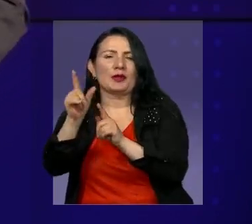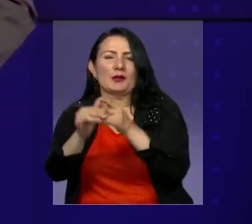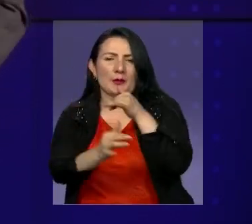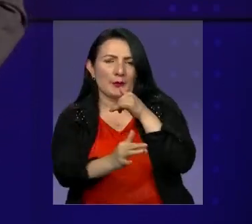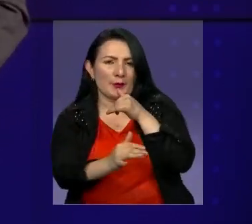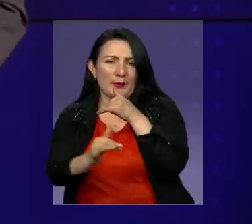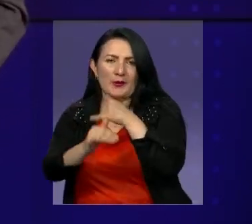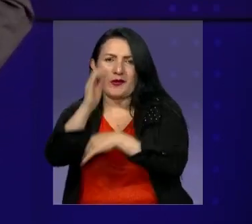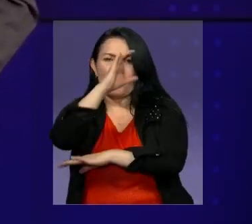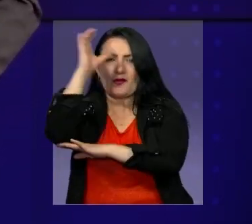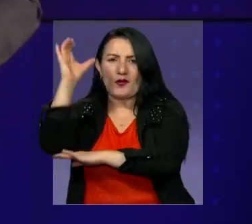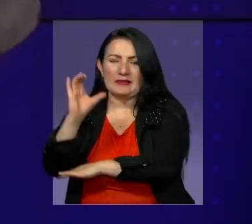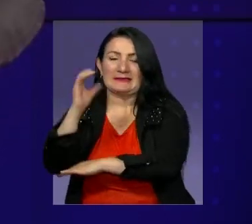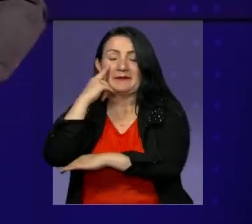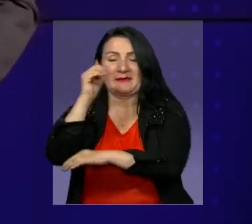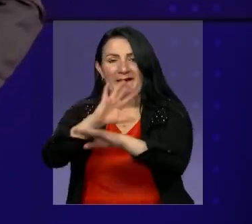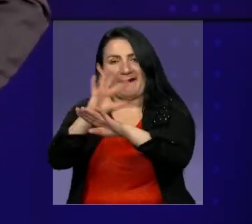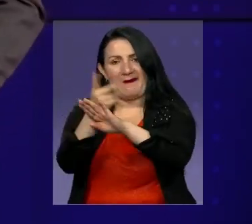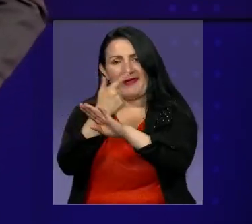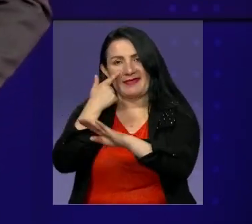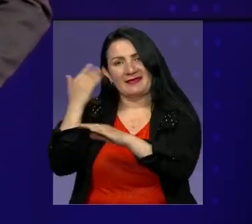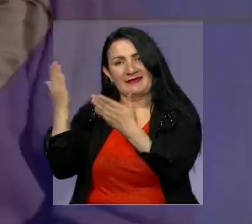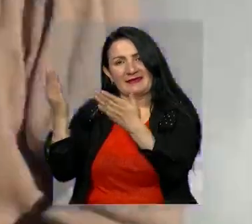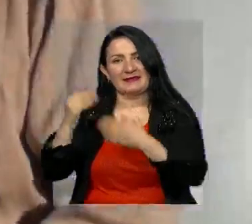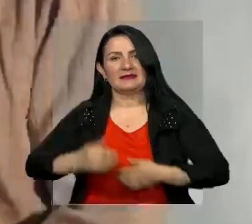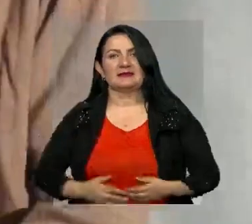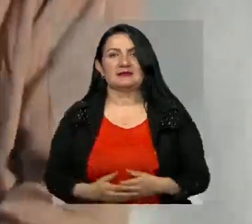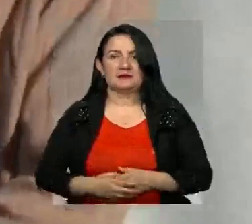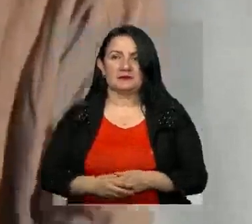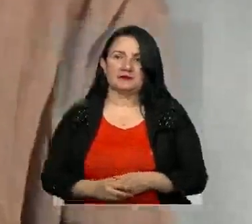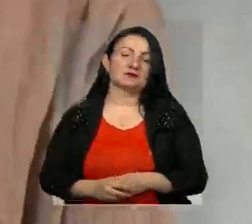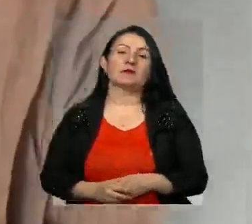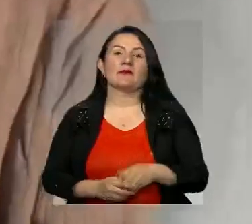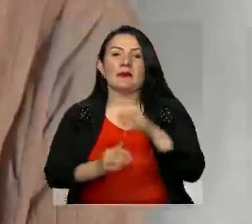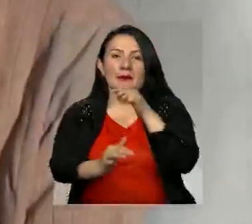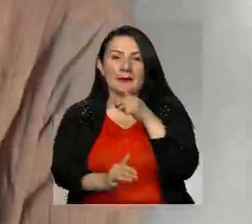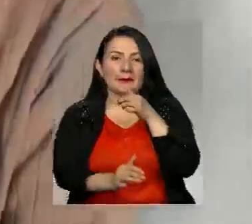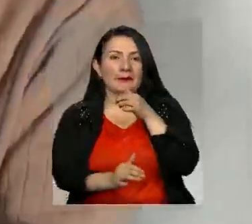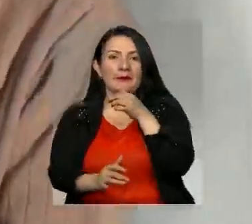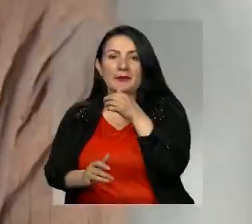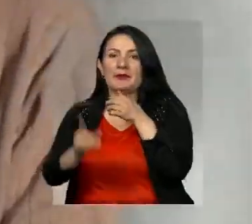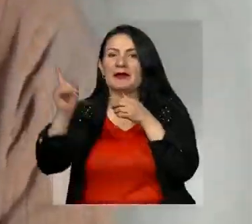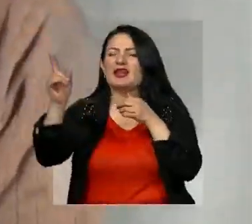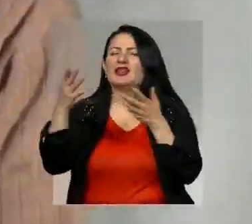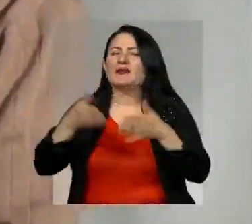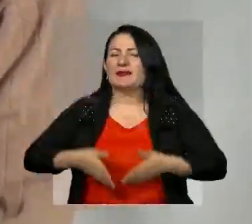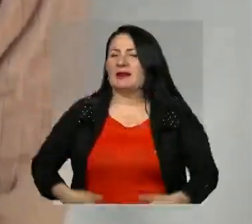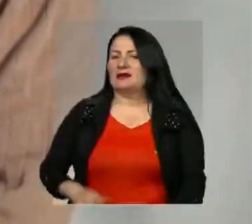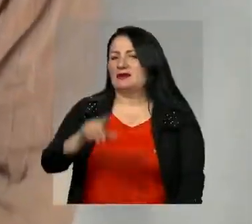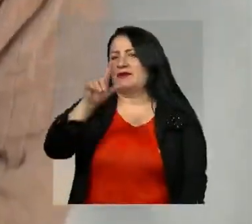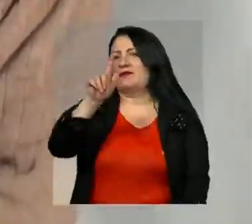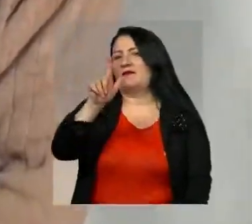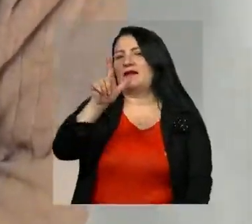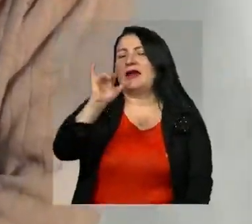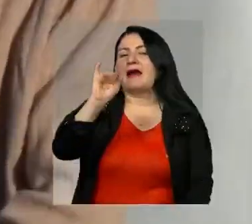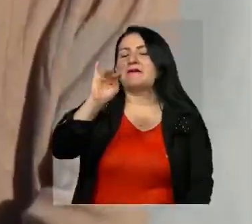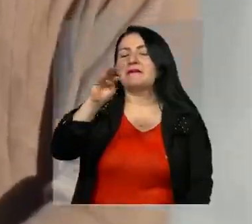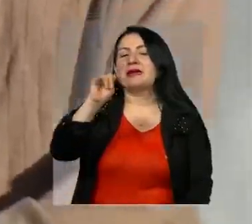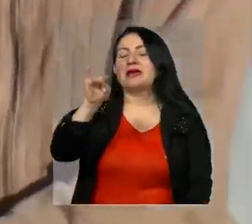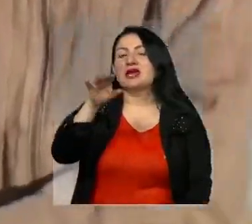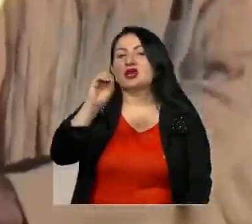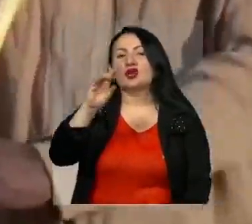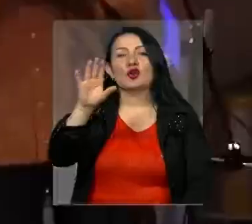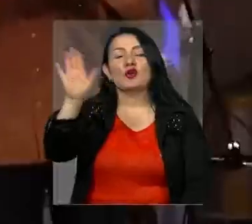tiene que ver también con las artes. Veamos. Nacido en el corregimiento de Flamenco de María la Baja, ubicado en el